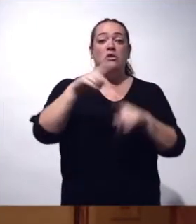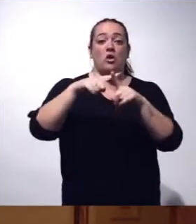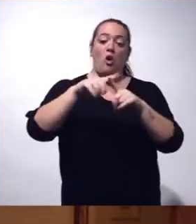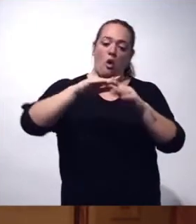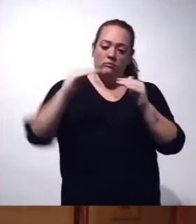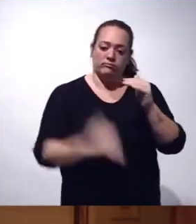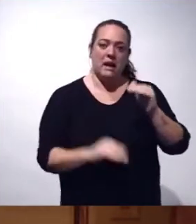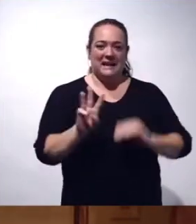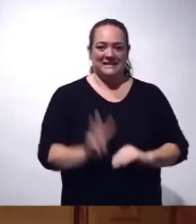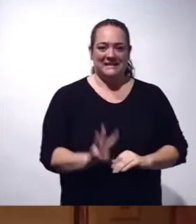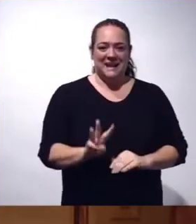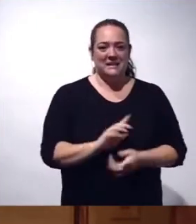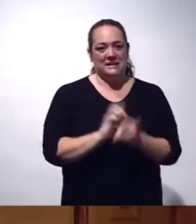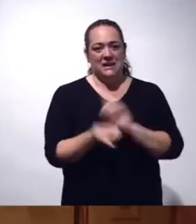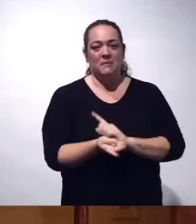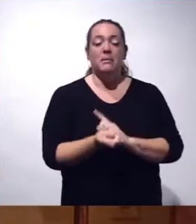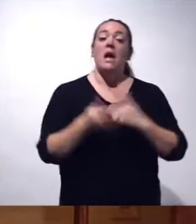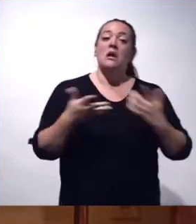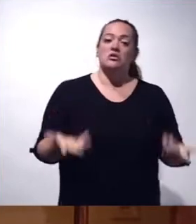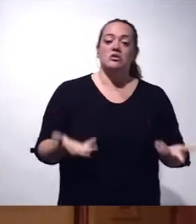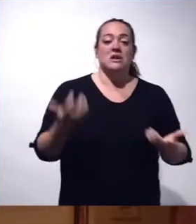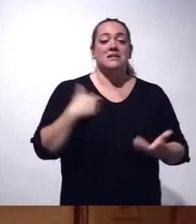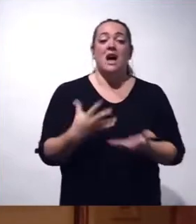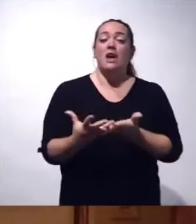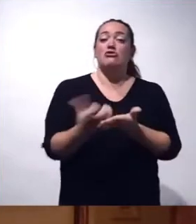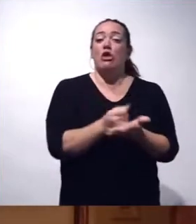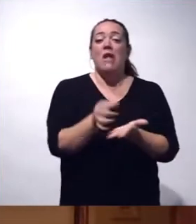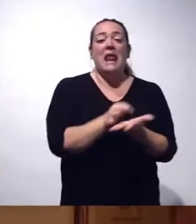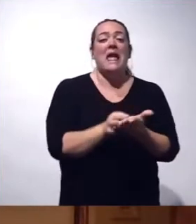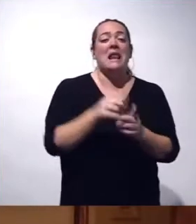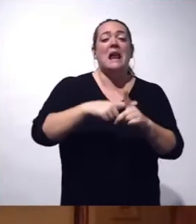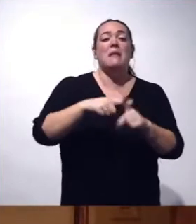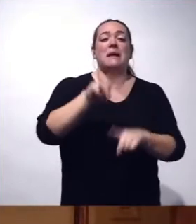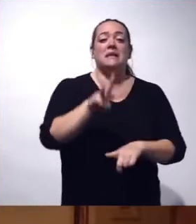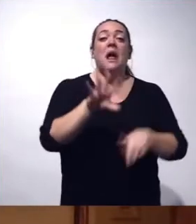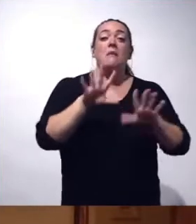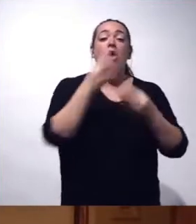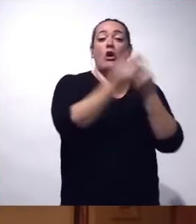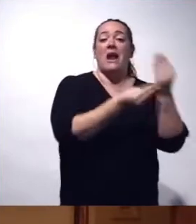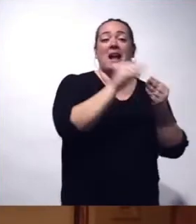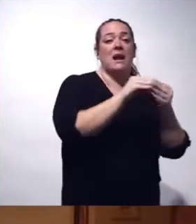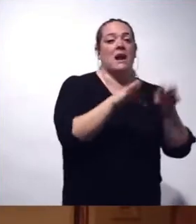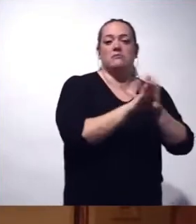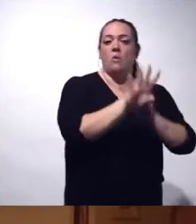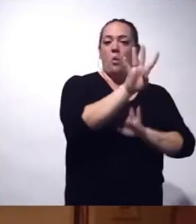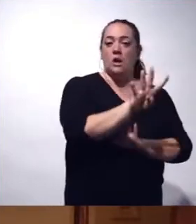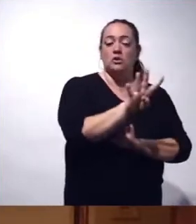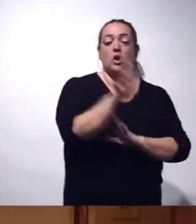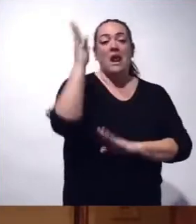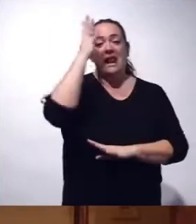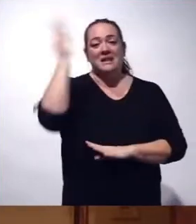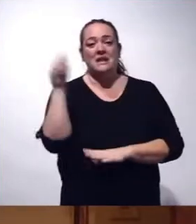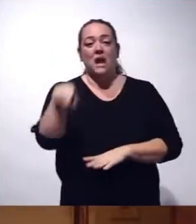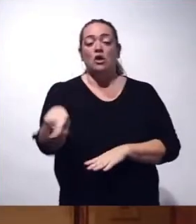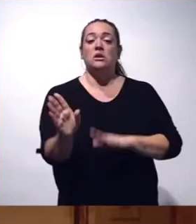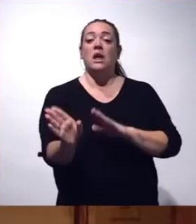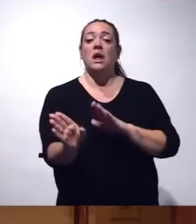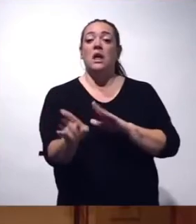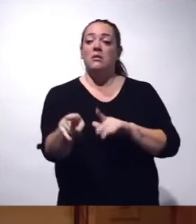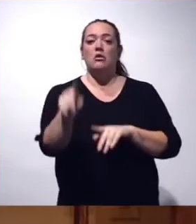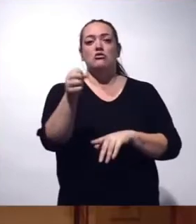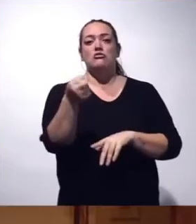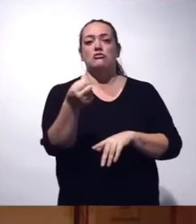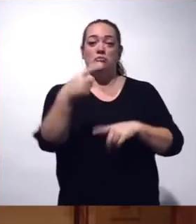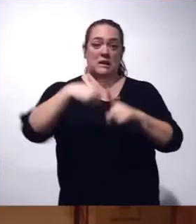a 3 y de esa manera quedan todas en nivel 3, excepto Gran Canaria, que seguirán 4, y Lanzarote, que está en